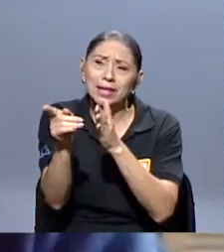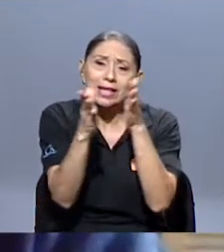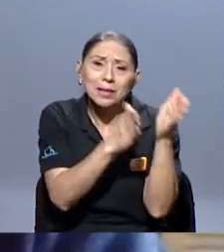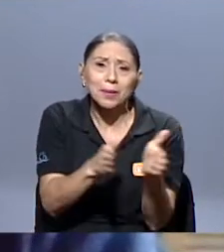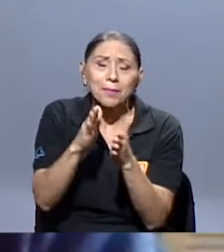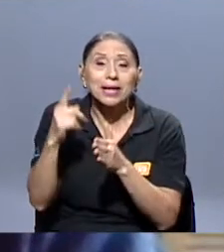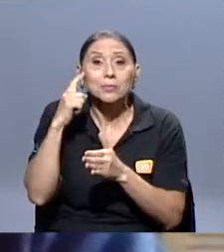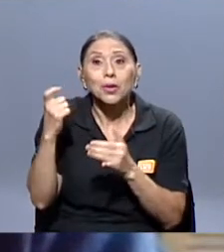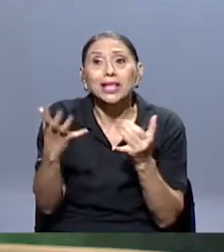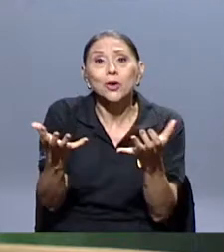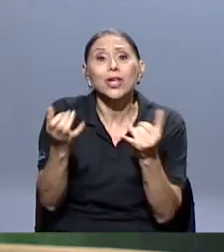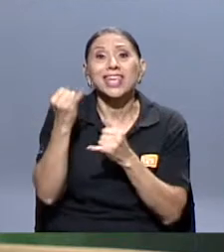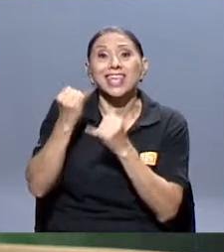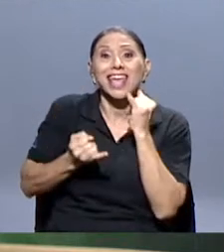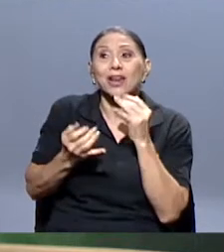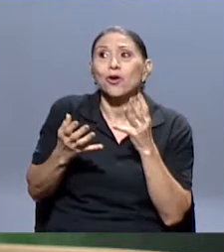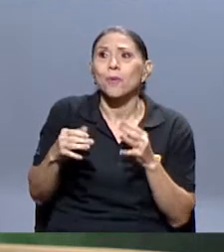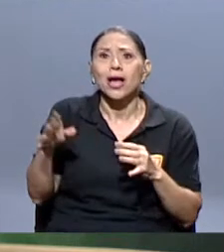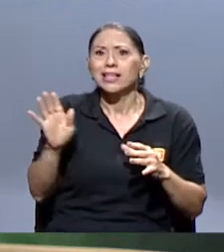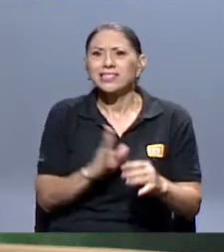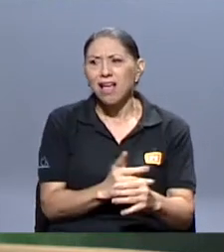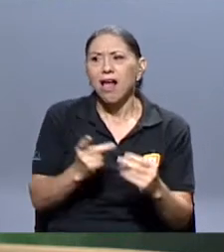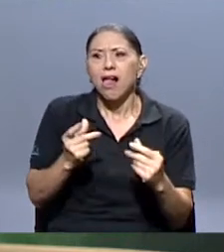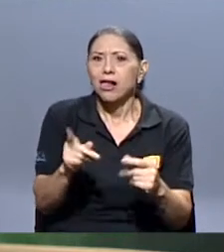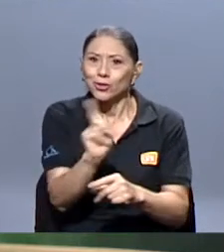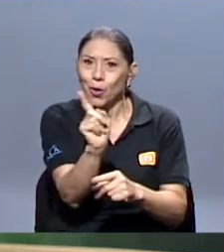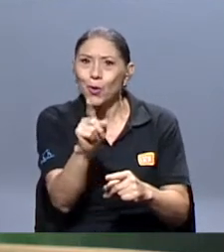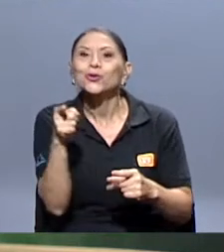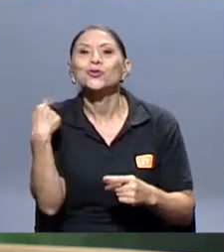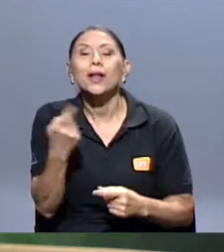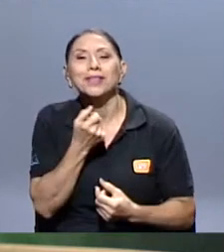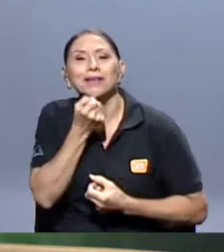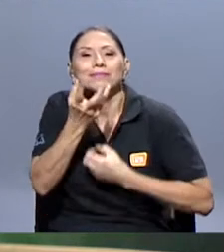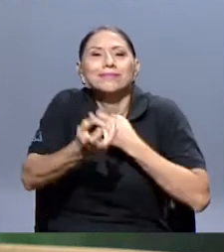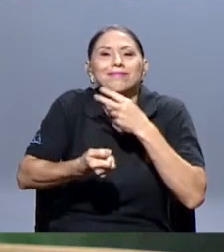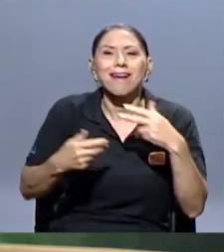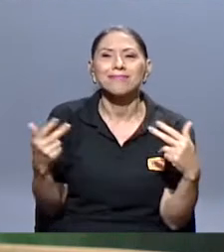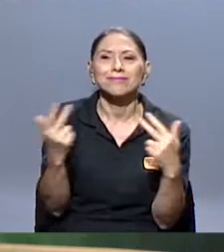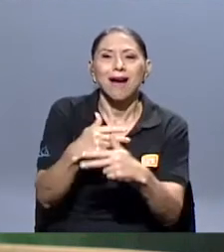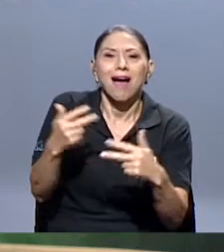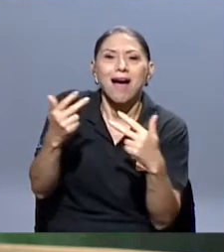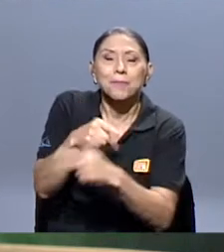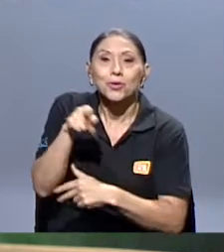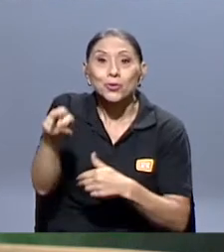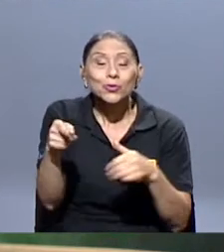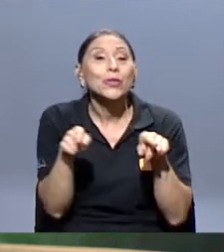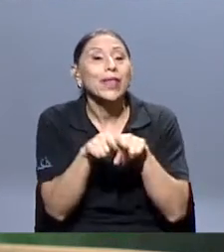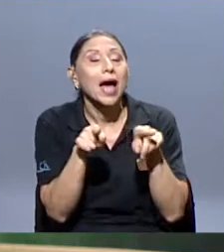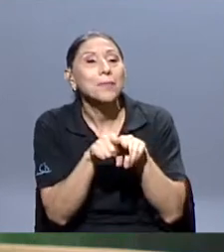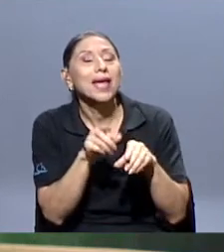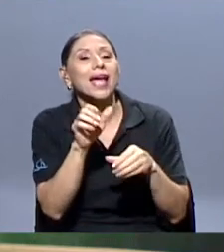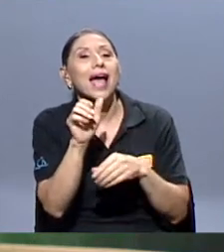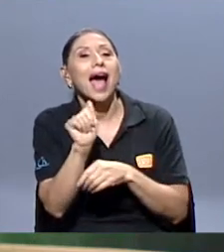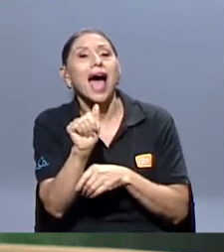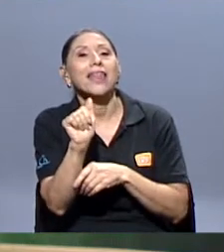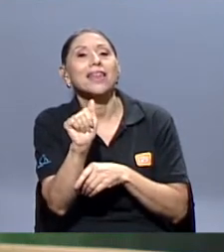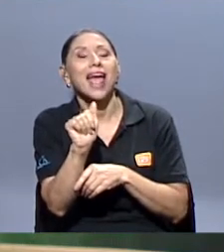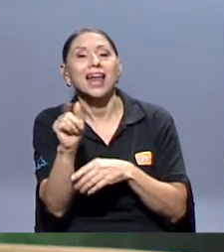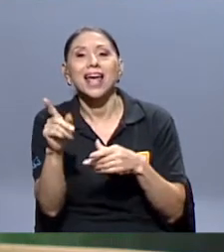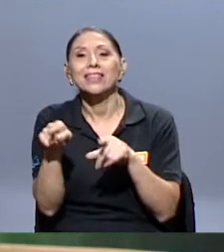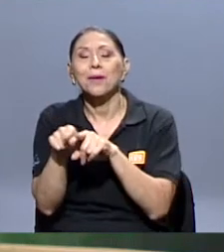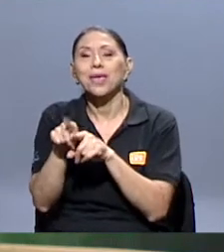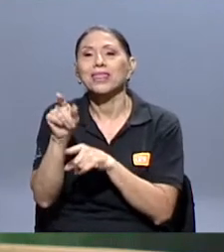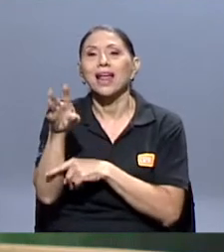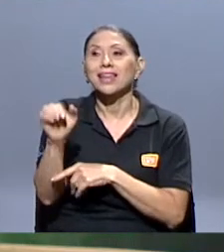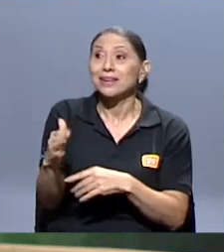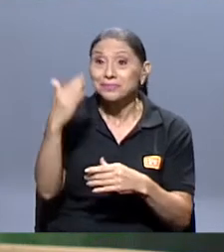porque quiero cerrar Acapela con ese rapeo tuyo y también, por supuesto, de Adriana y de Daniel. Le saludo a Adriana, gracias